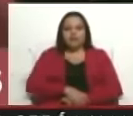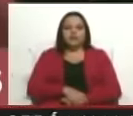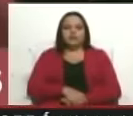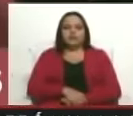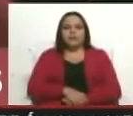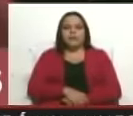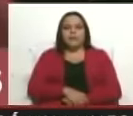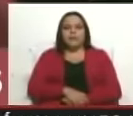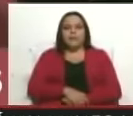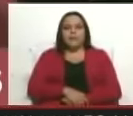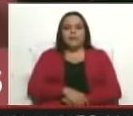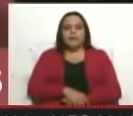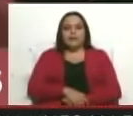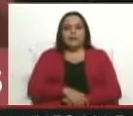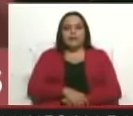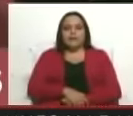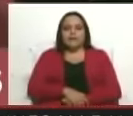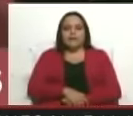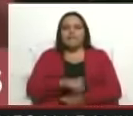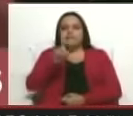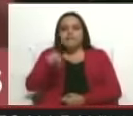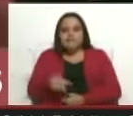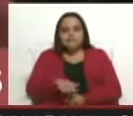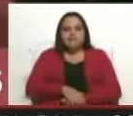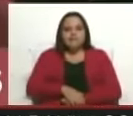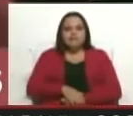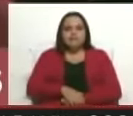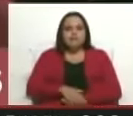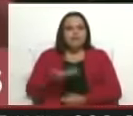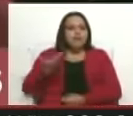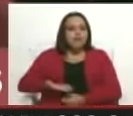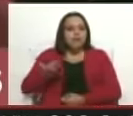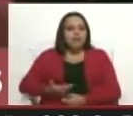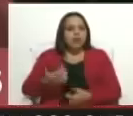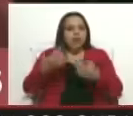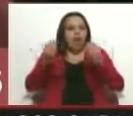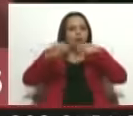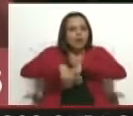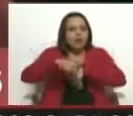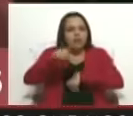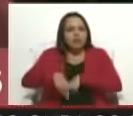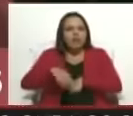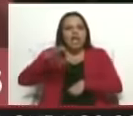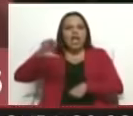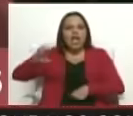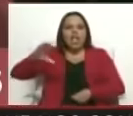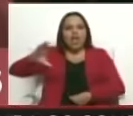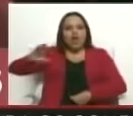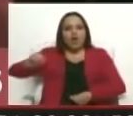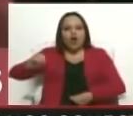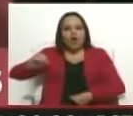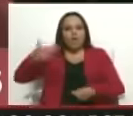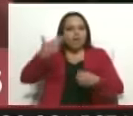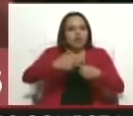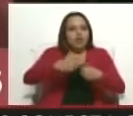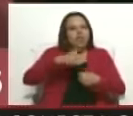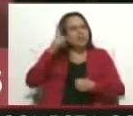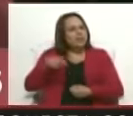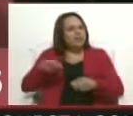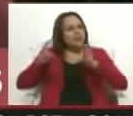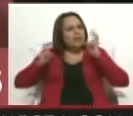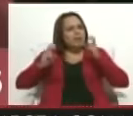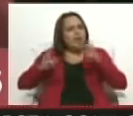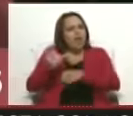CBG y en PDVSA. Y también la naturaleza de otros acuerdos con Ecopetrol y creo que también habló el caso de Ecuador, si mal no me equivoco.